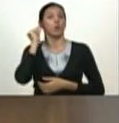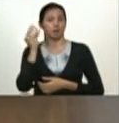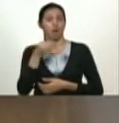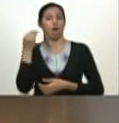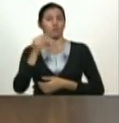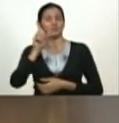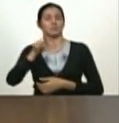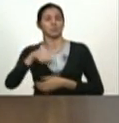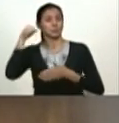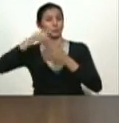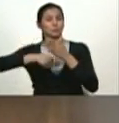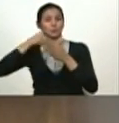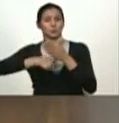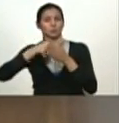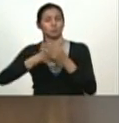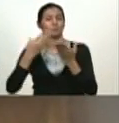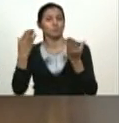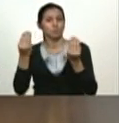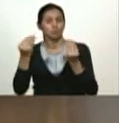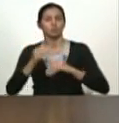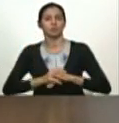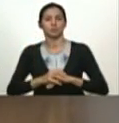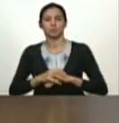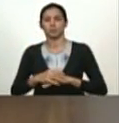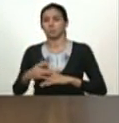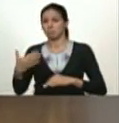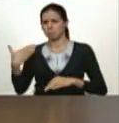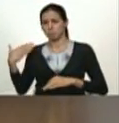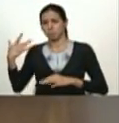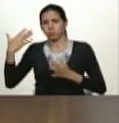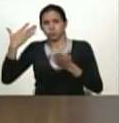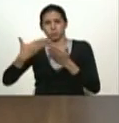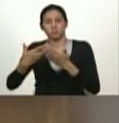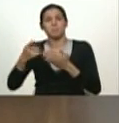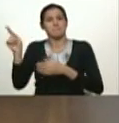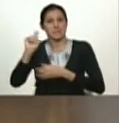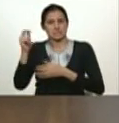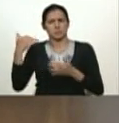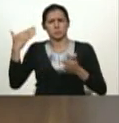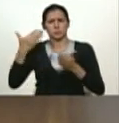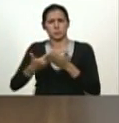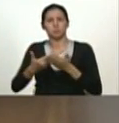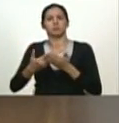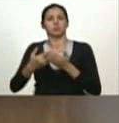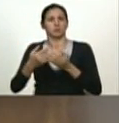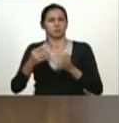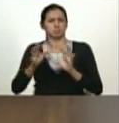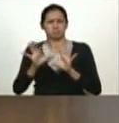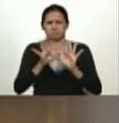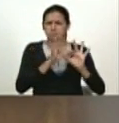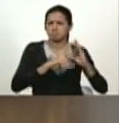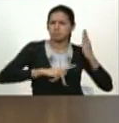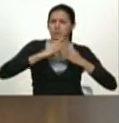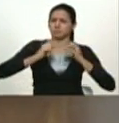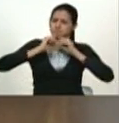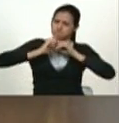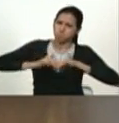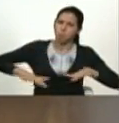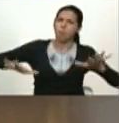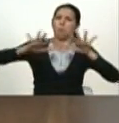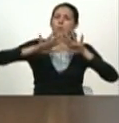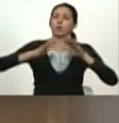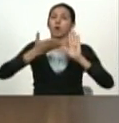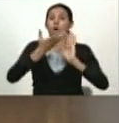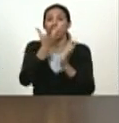luchadora que en los últimos meses ha venido articulando todo el plan de expansión de las comunas de la